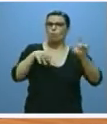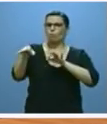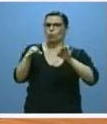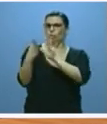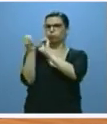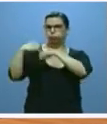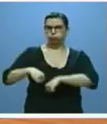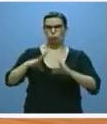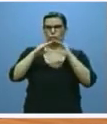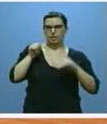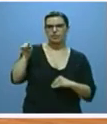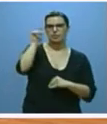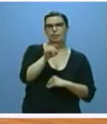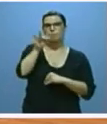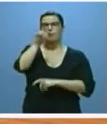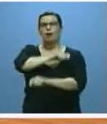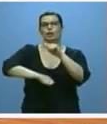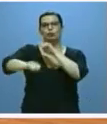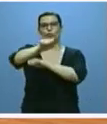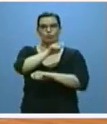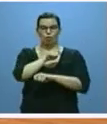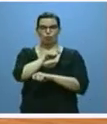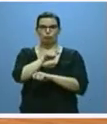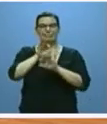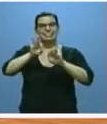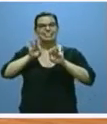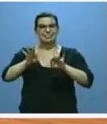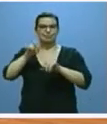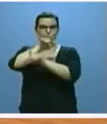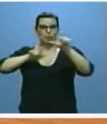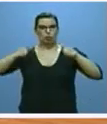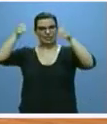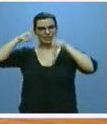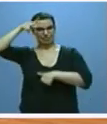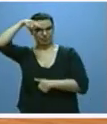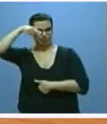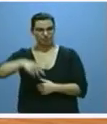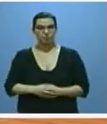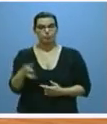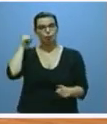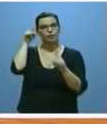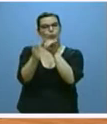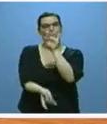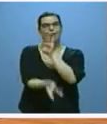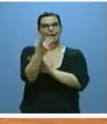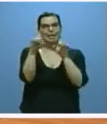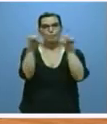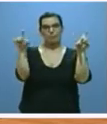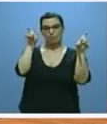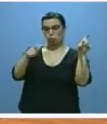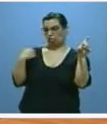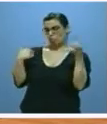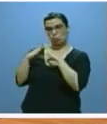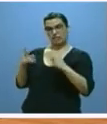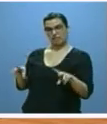universidades y con la asociación de seniors SECOT. El objetivo es ayudar a crear empresas a los recién titulados y a